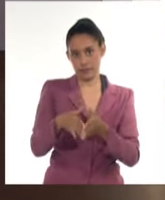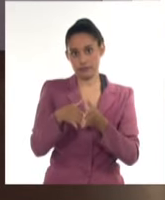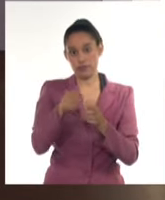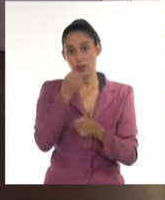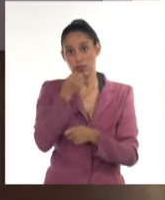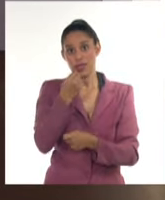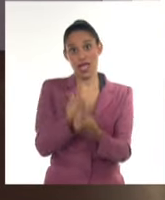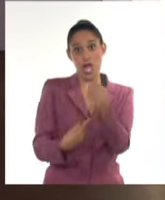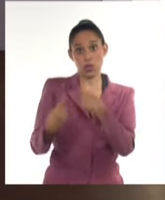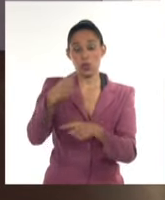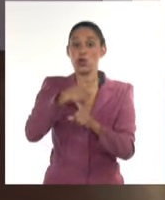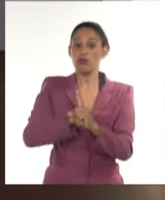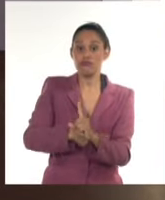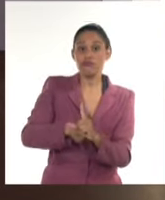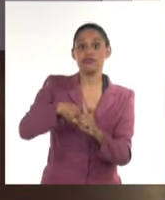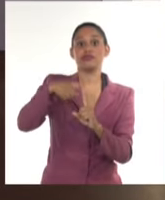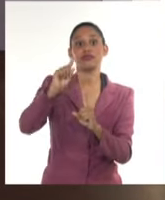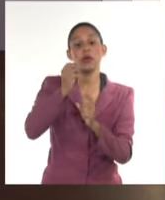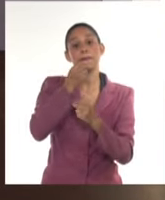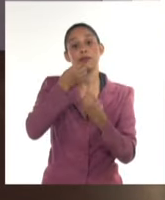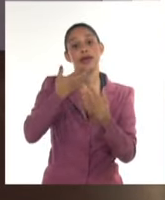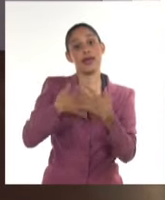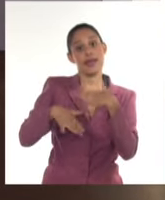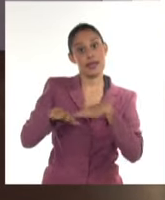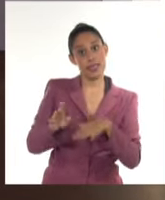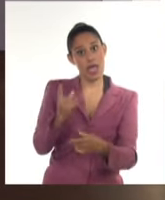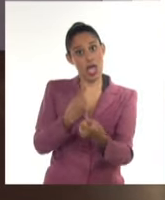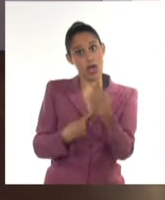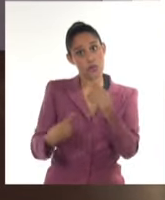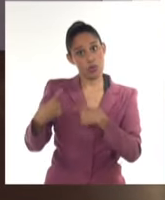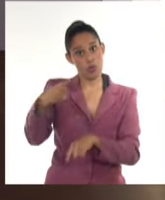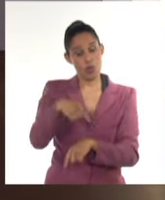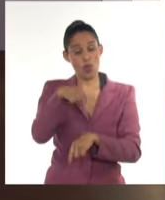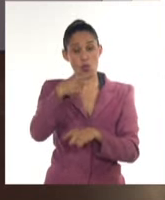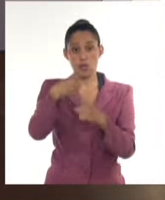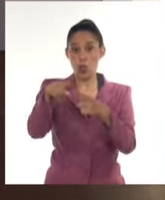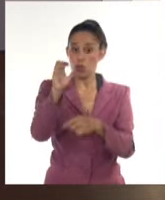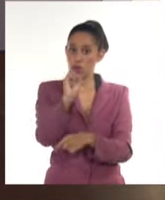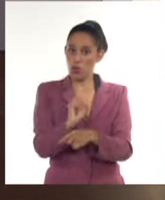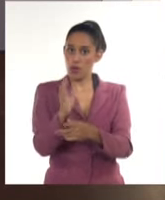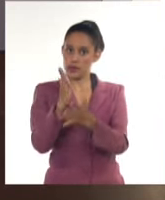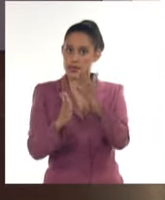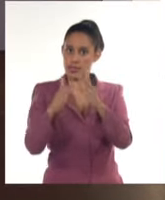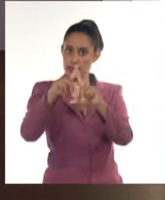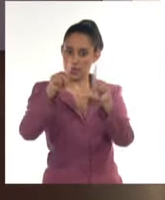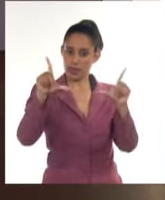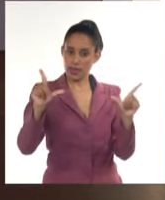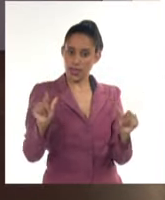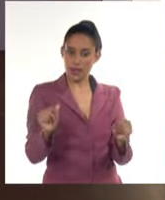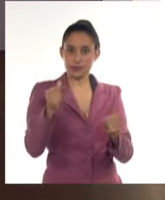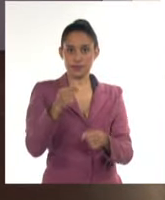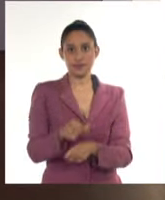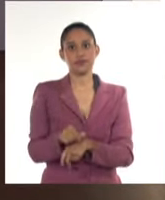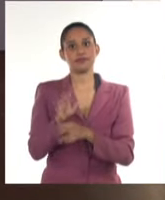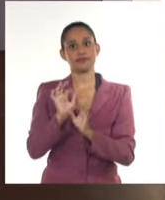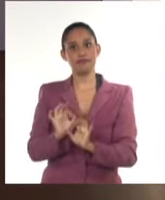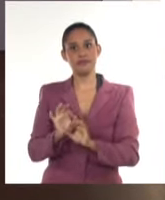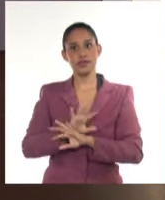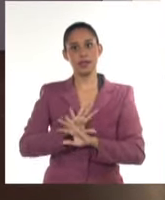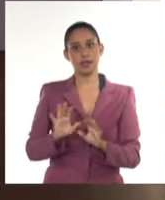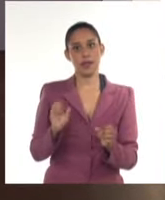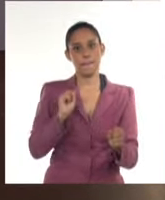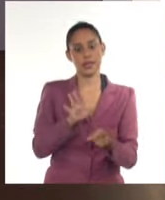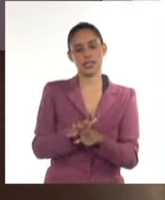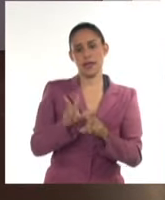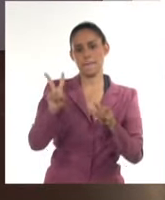valor superior a ese pudiera ocurrir en zonas del interior, sobre todo en la parte oriental. Quiere decir que estamos casi, casi como si fuera un